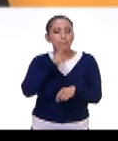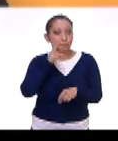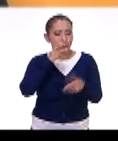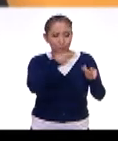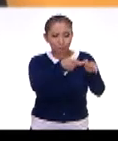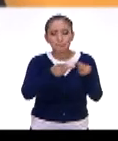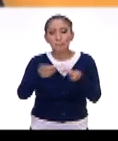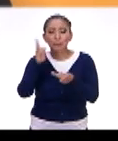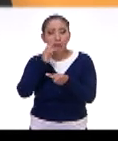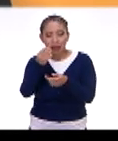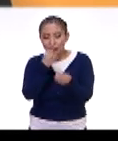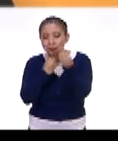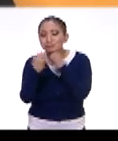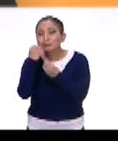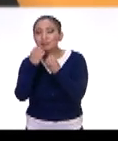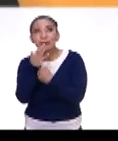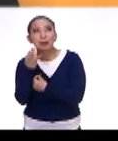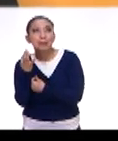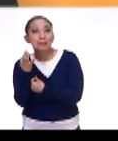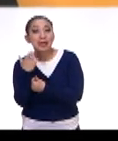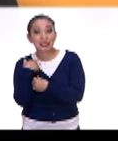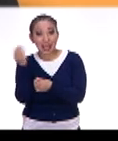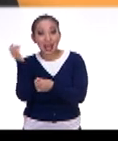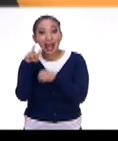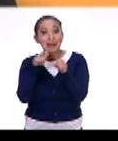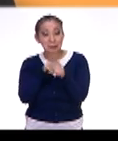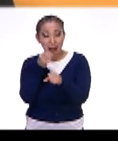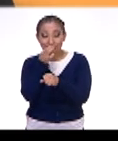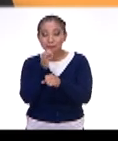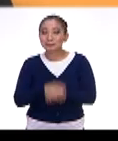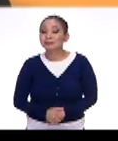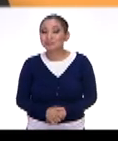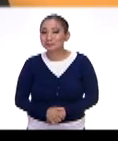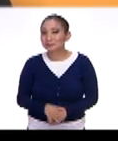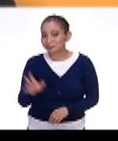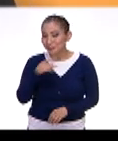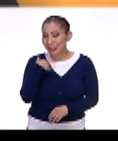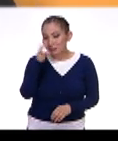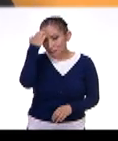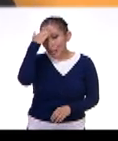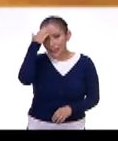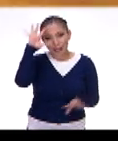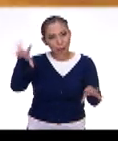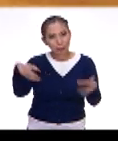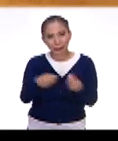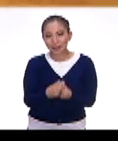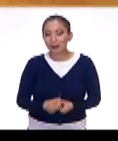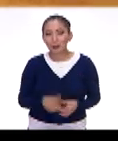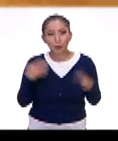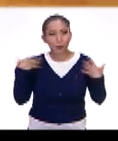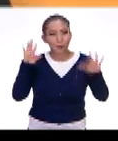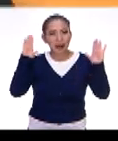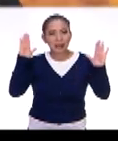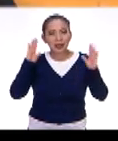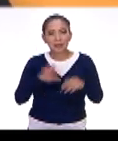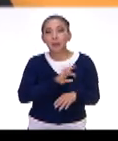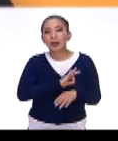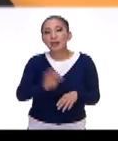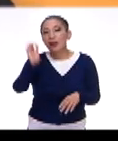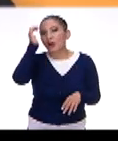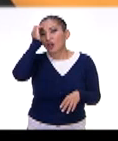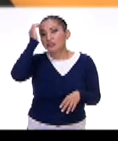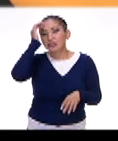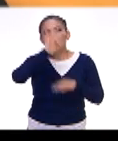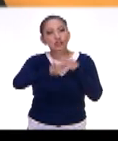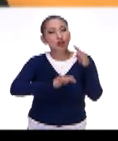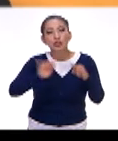en el colegio los fines de semana, degustaciones de insectos. Entonces, la experiencia es completa. Ah, estupendo. Pueden conocer todos